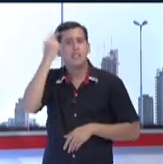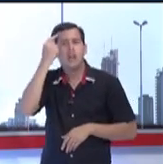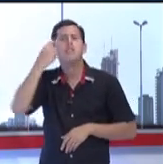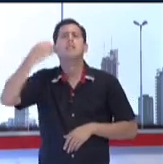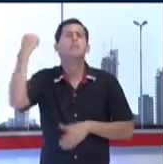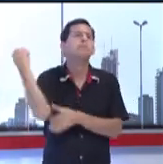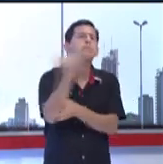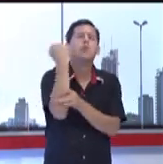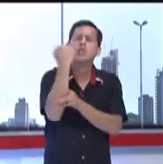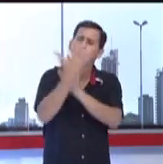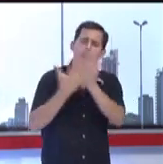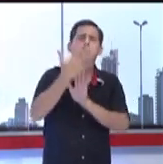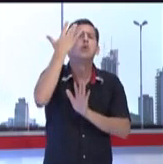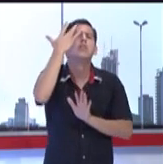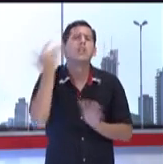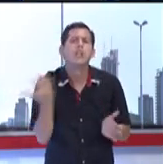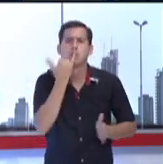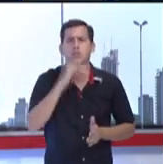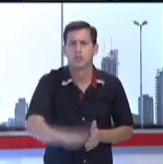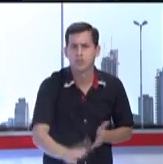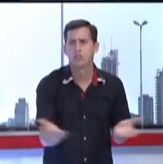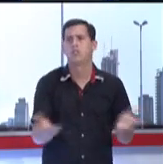la lengua de señas.